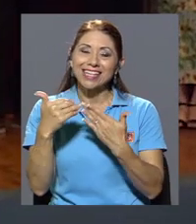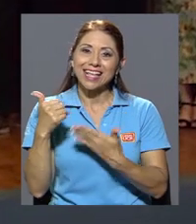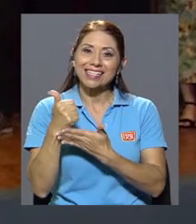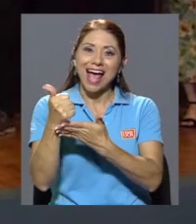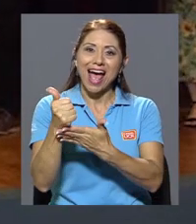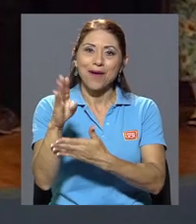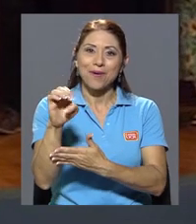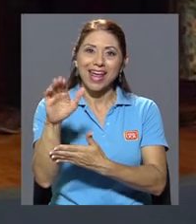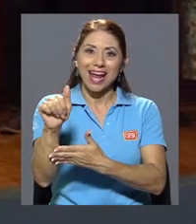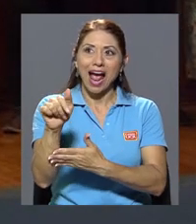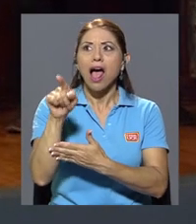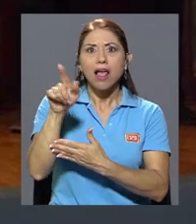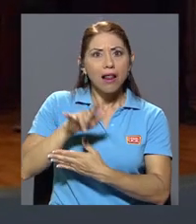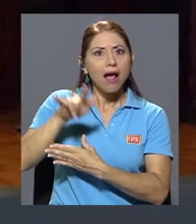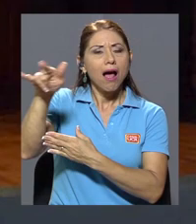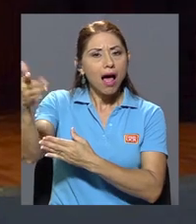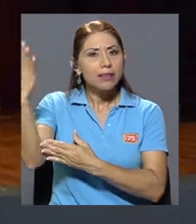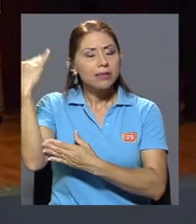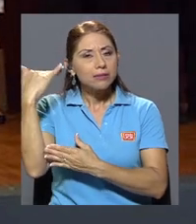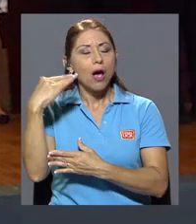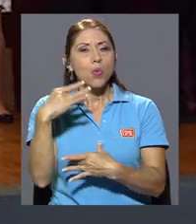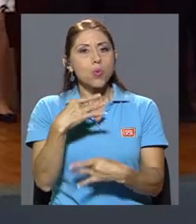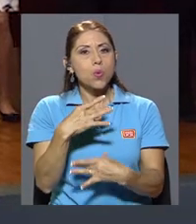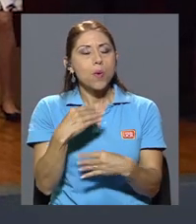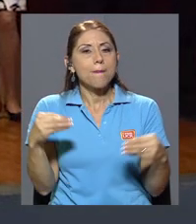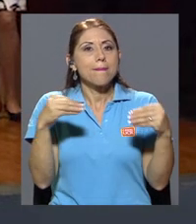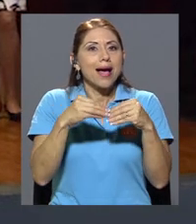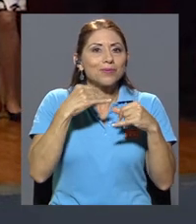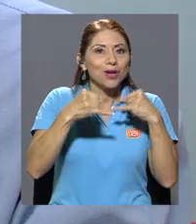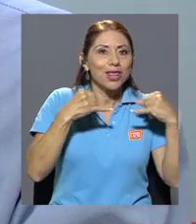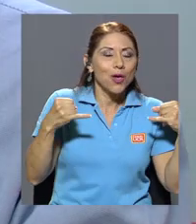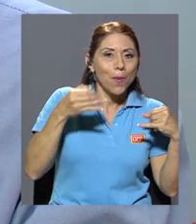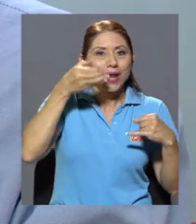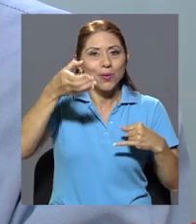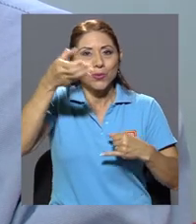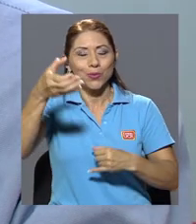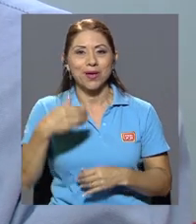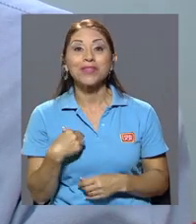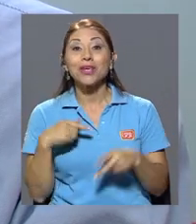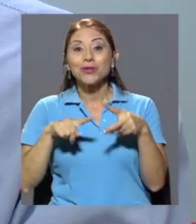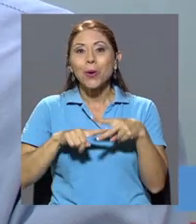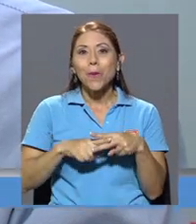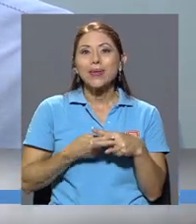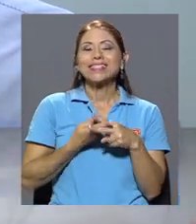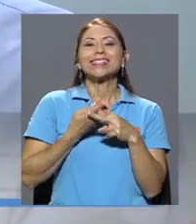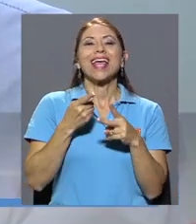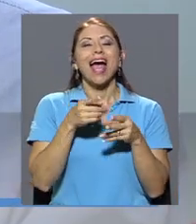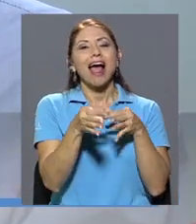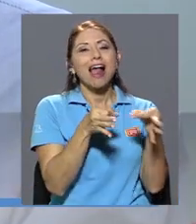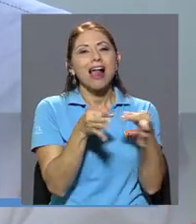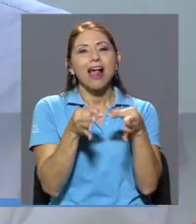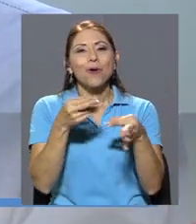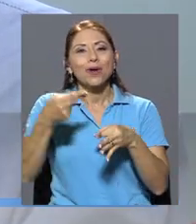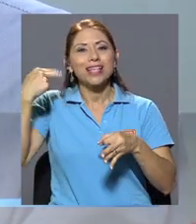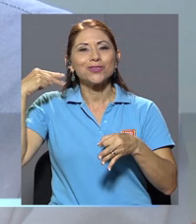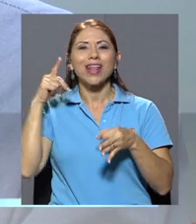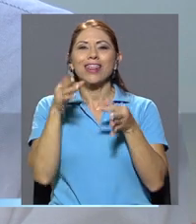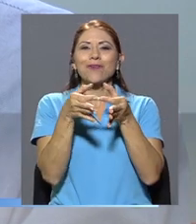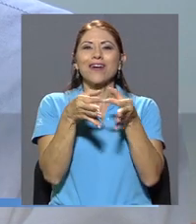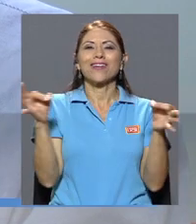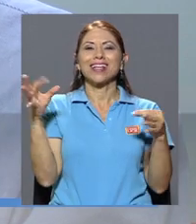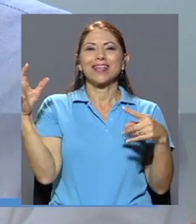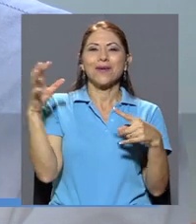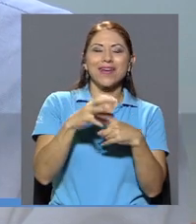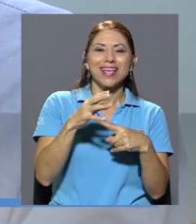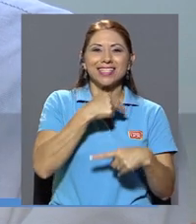entonces se interesó por aprender más del idioma y la cultura. Comencé a describir una historia de una frase idiomática china que se